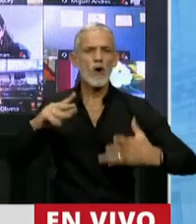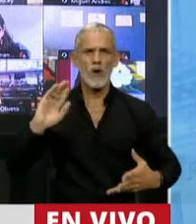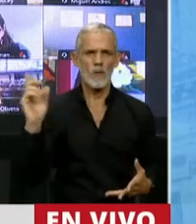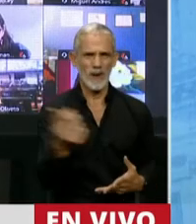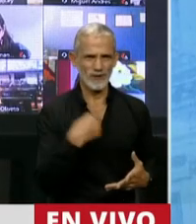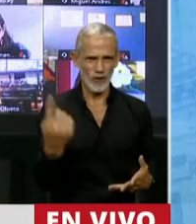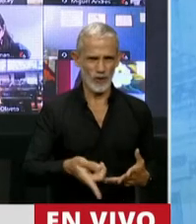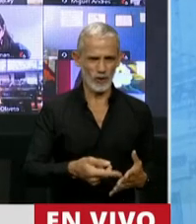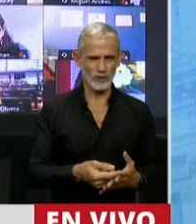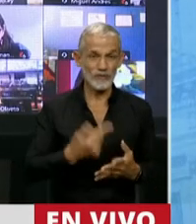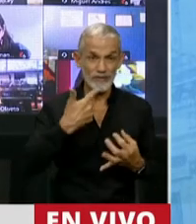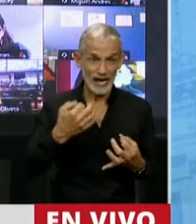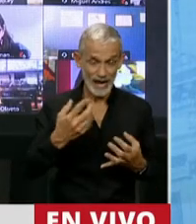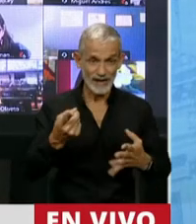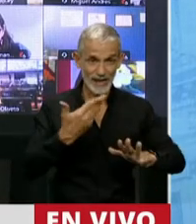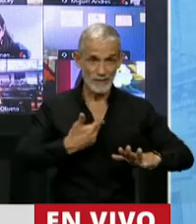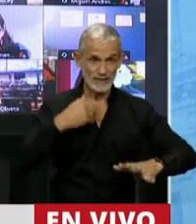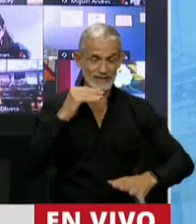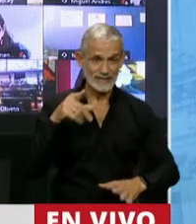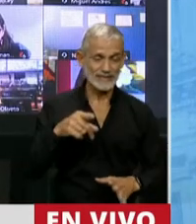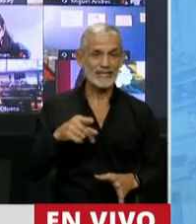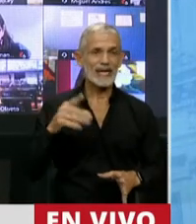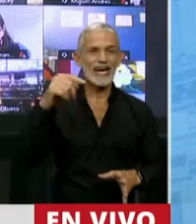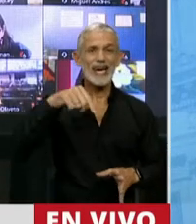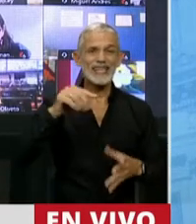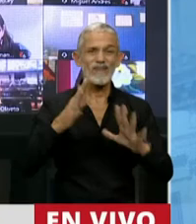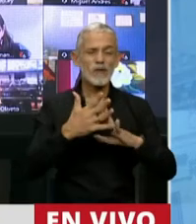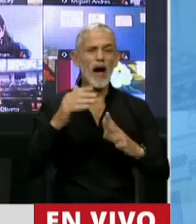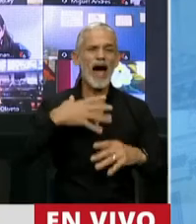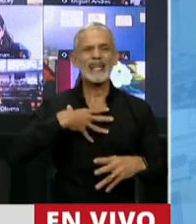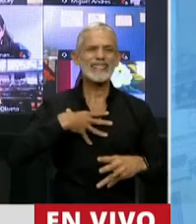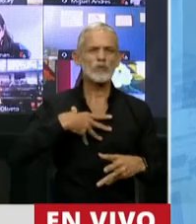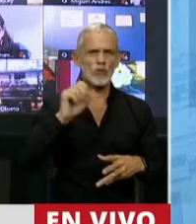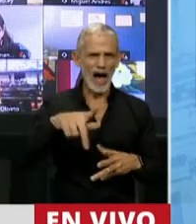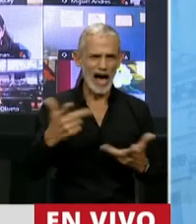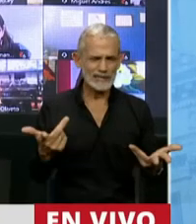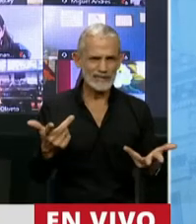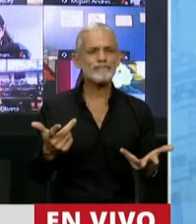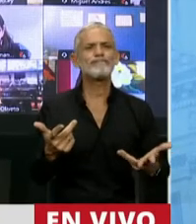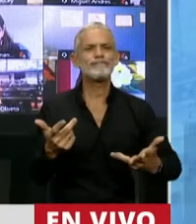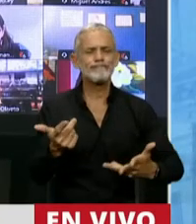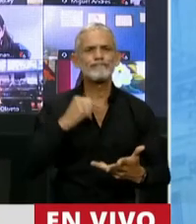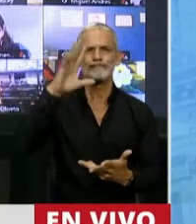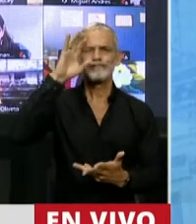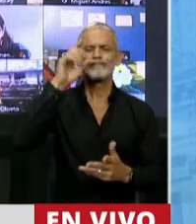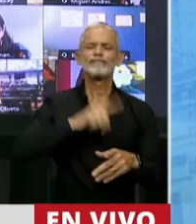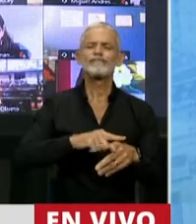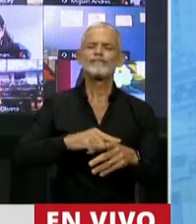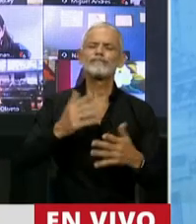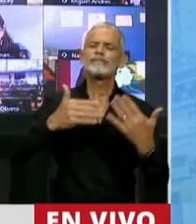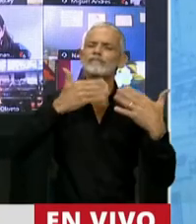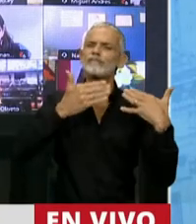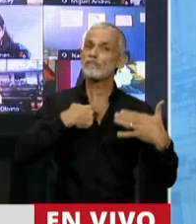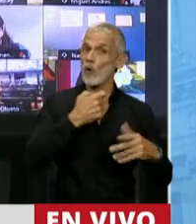La verdad, señor Presidente, que este tipo de actitudes nos llevan a recordar tiempos que nosotros